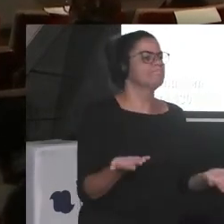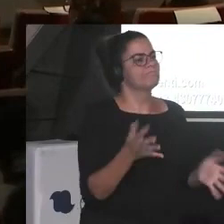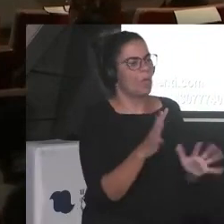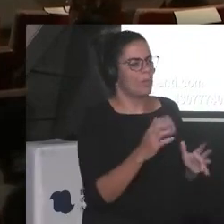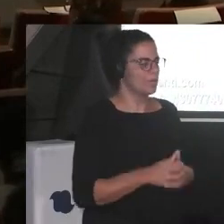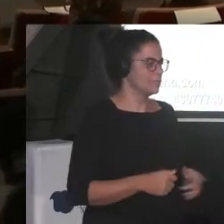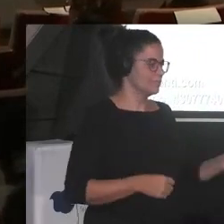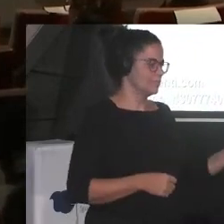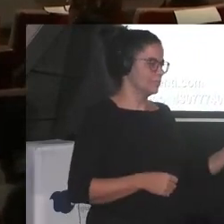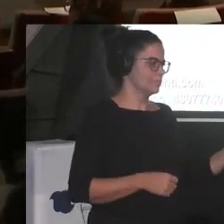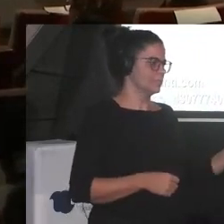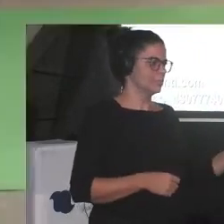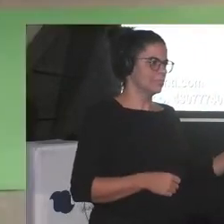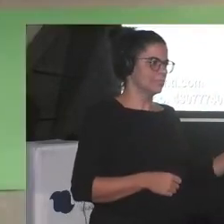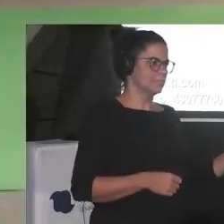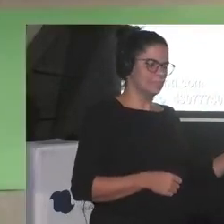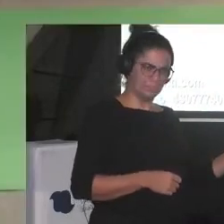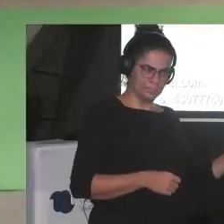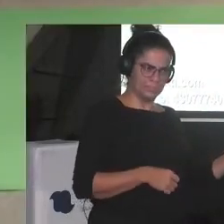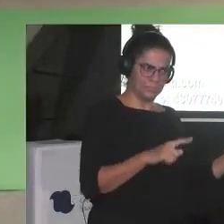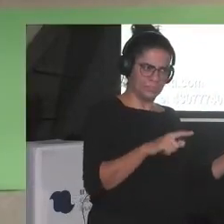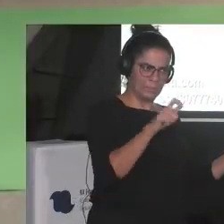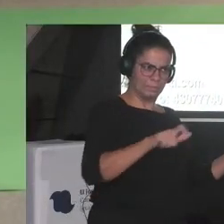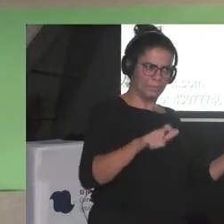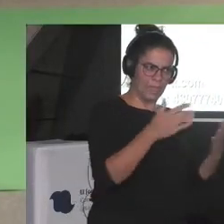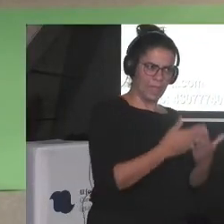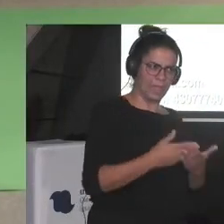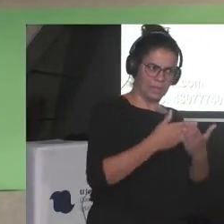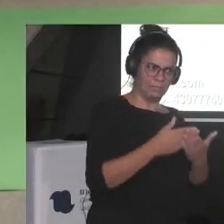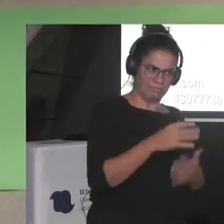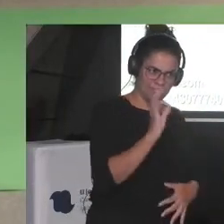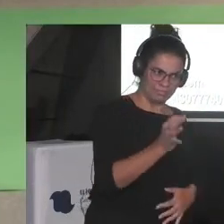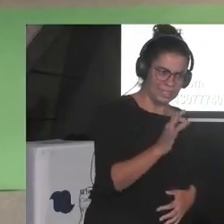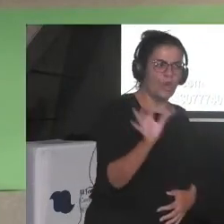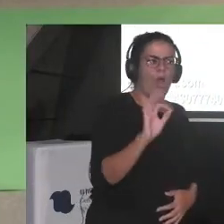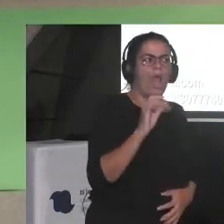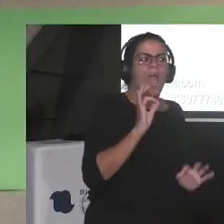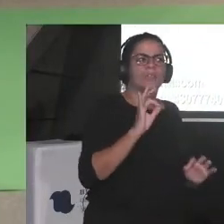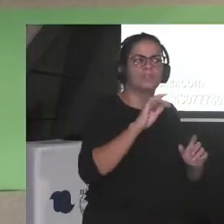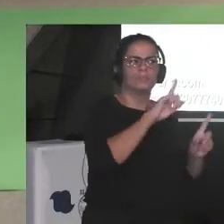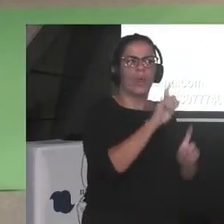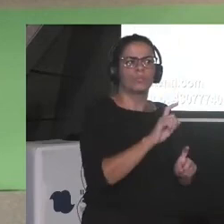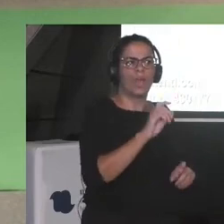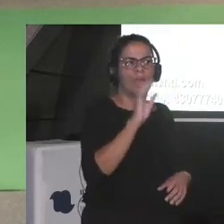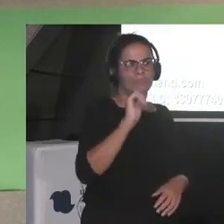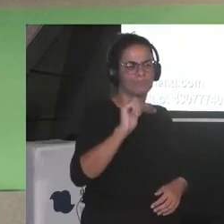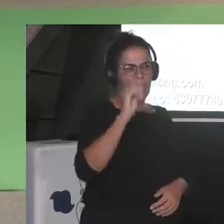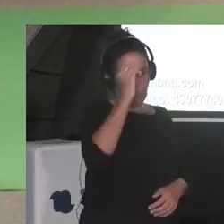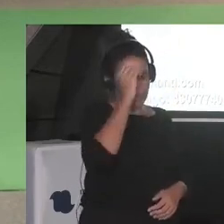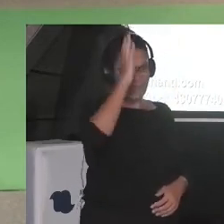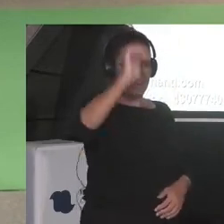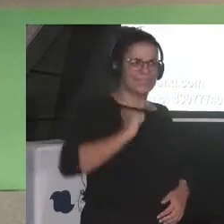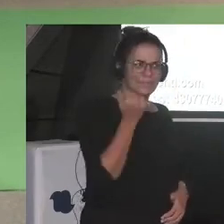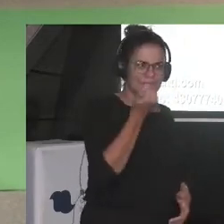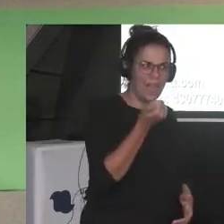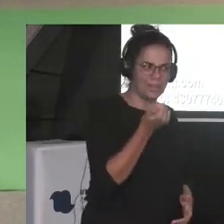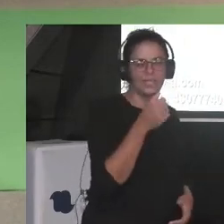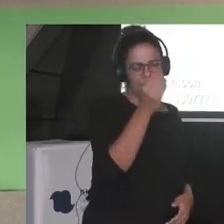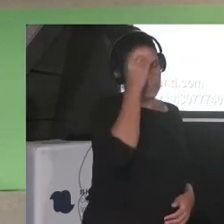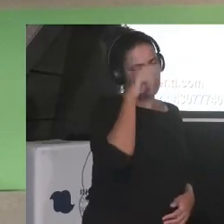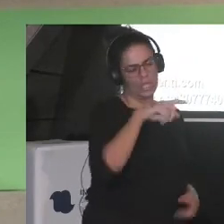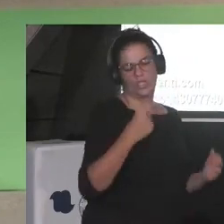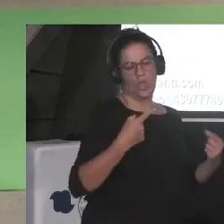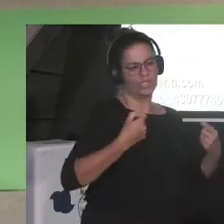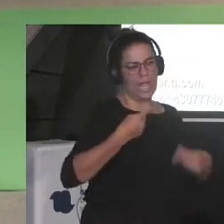Estos niños son niños de verdad o sea ¿son estudiantes o es la inteligencia artificial hablando? Esto lo han hecho por el chat GPT